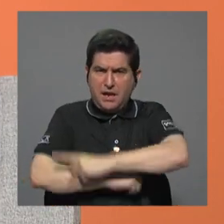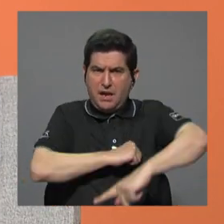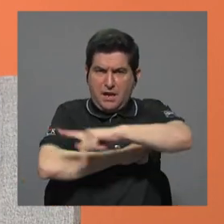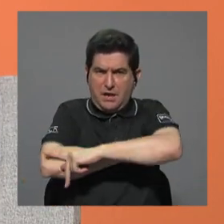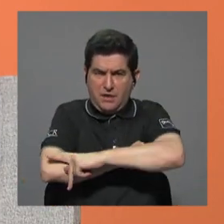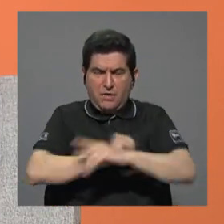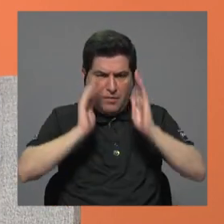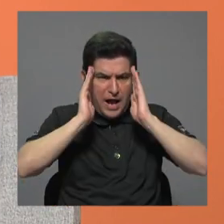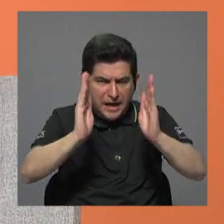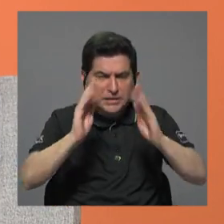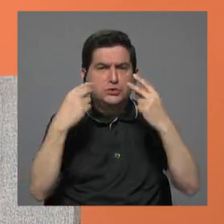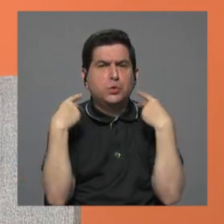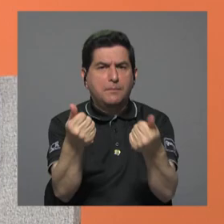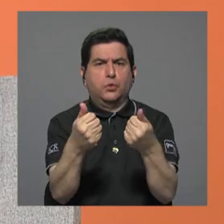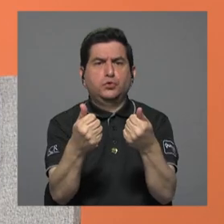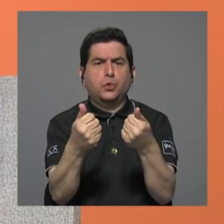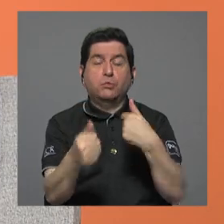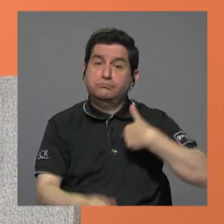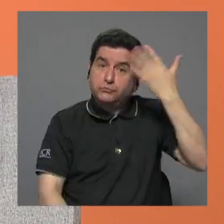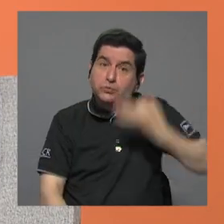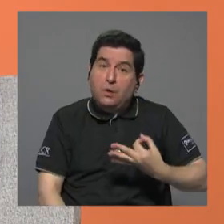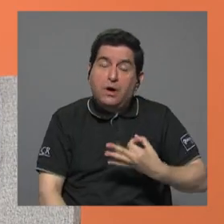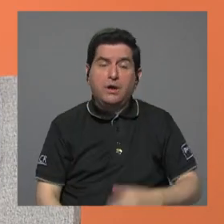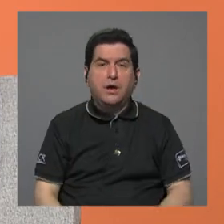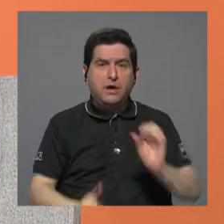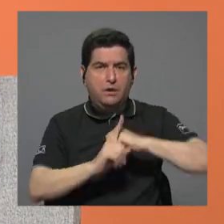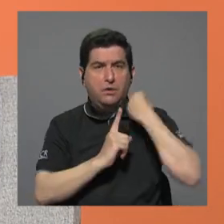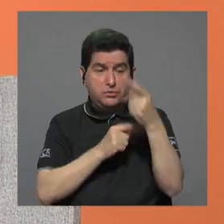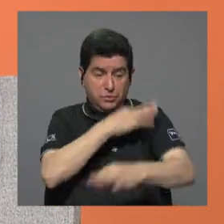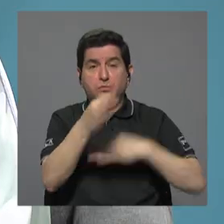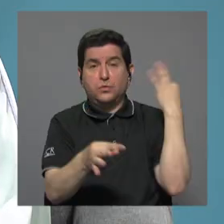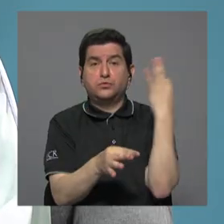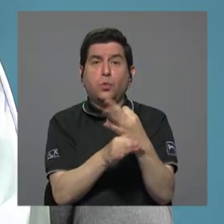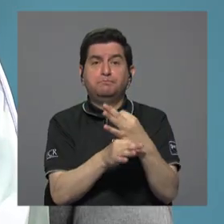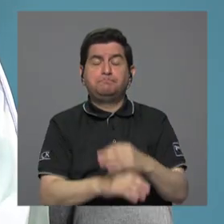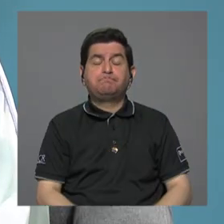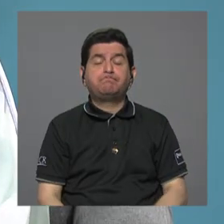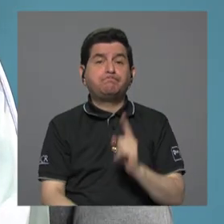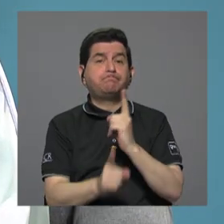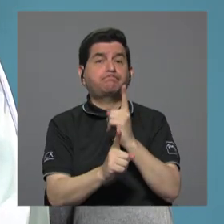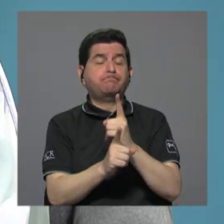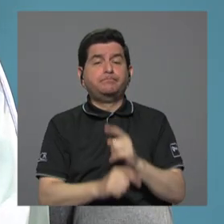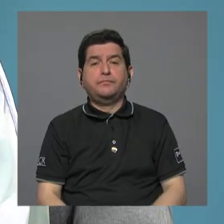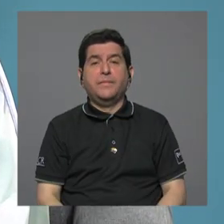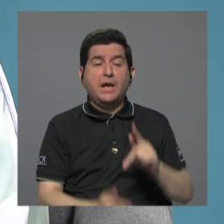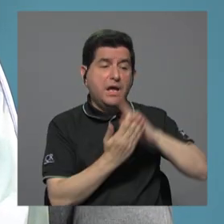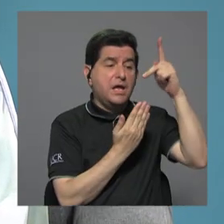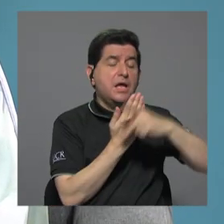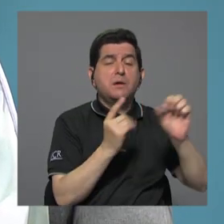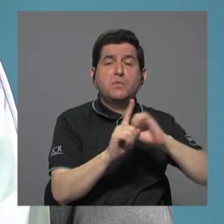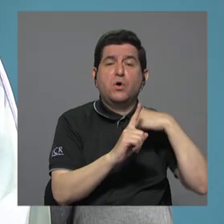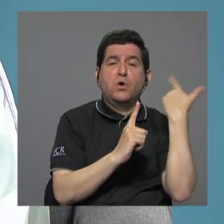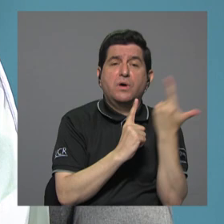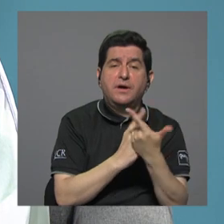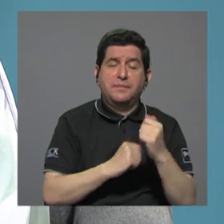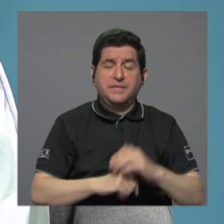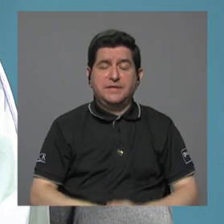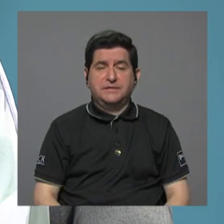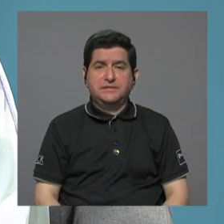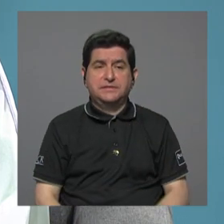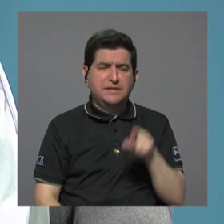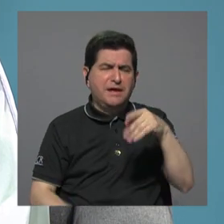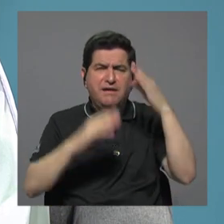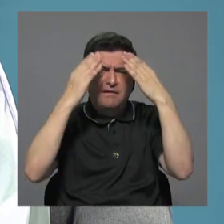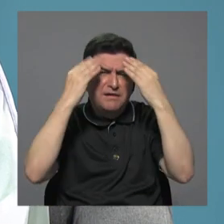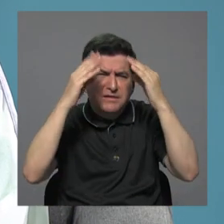abordaje urgente, me parece, para una situación como esta. Así es, y de los programas sociales. Nada más decir que ese